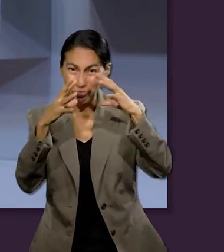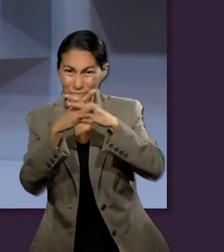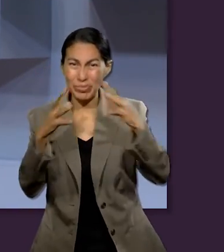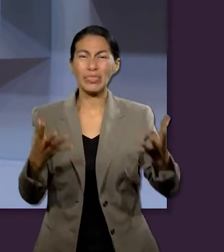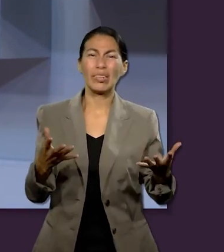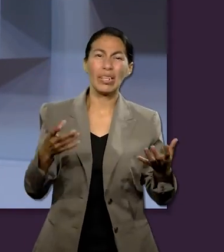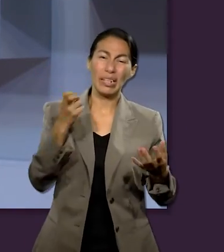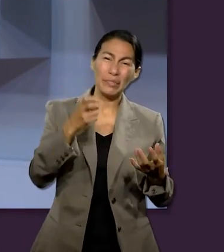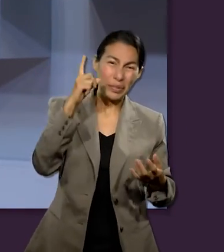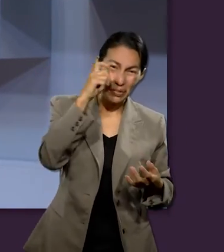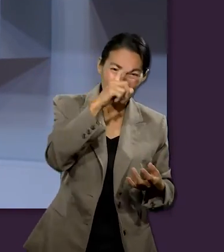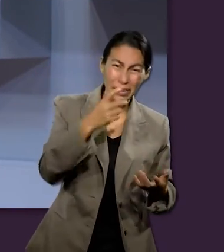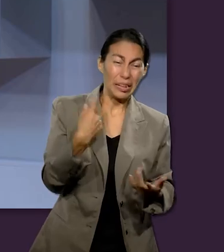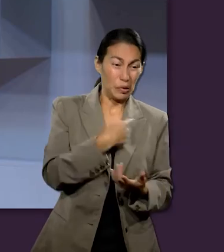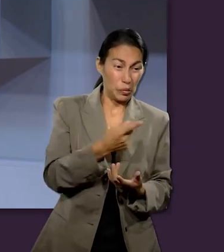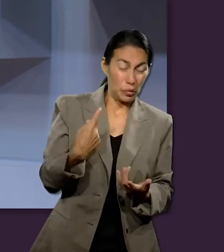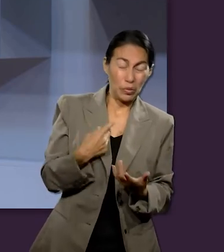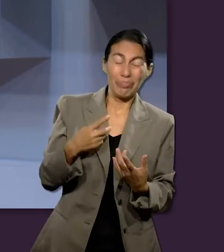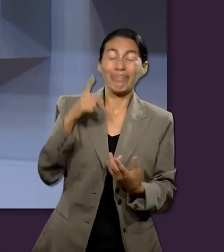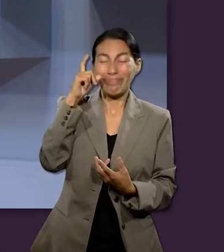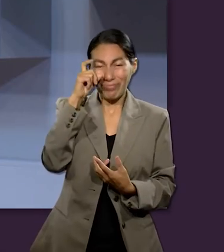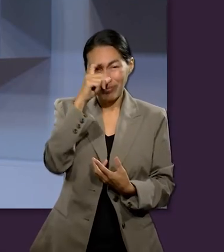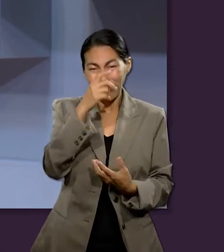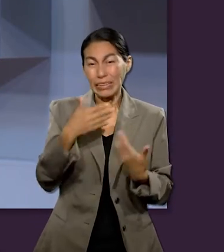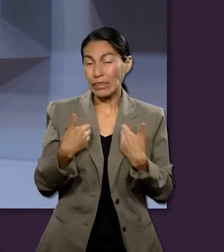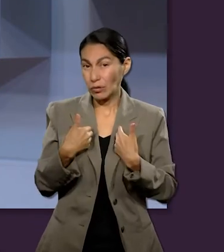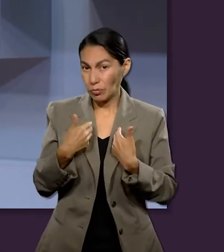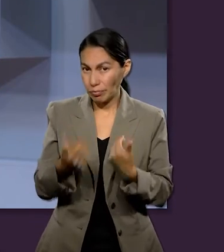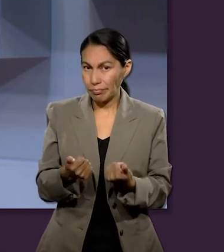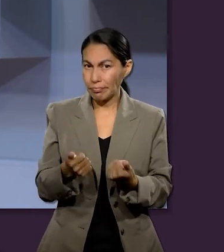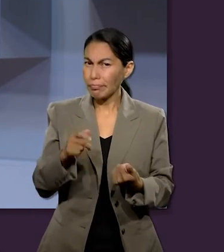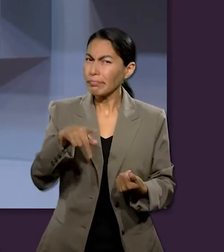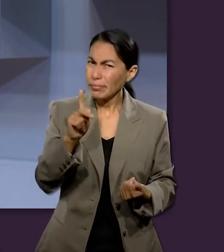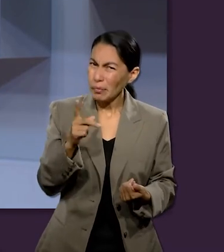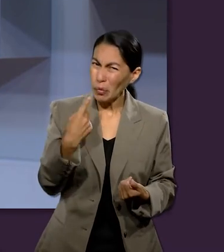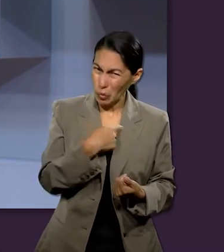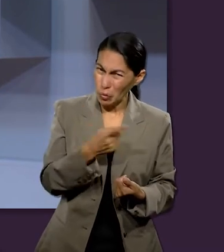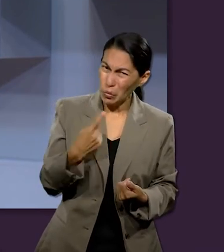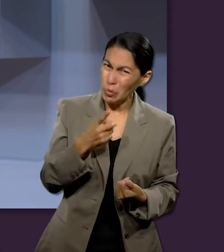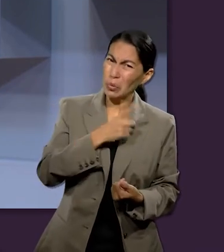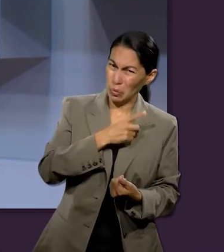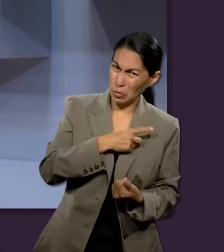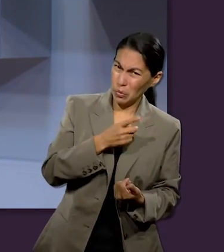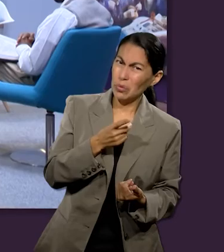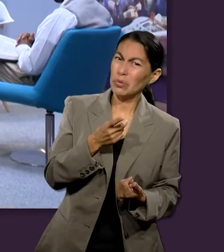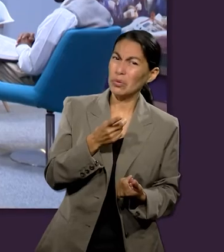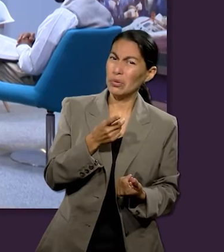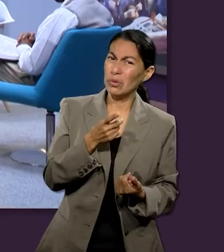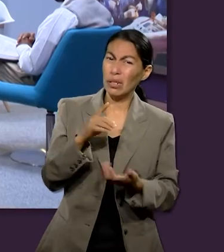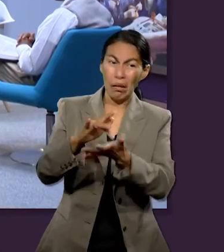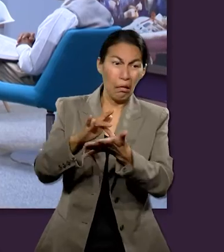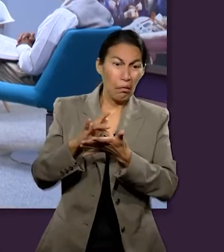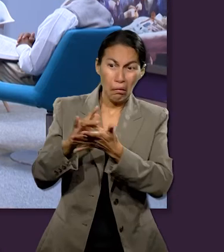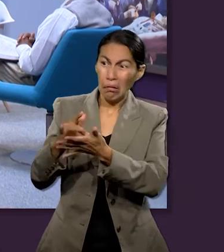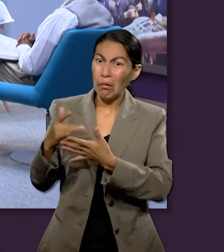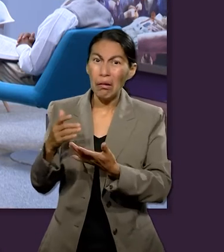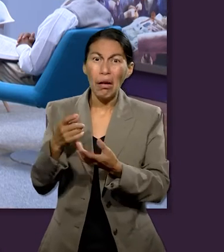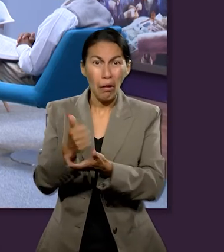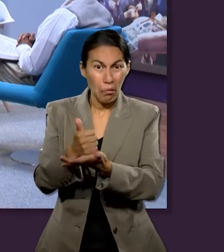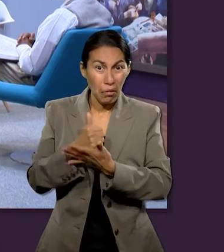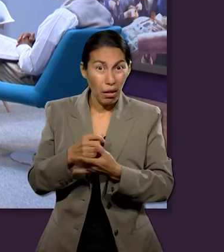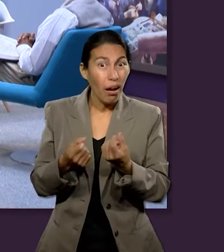a nivel de nuestra mente. Es la batalla para nuestra cosmovisión. Pero, ¿estamos solos en eso?